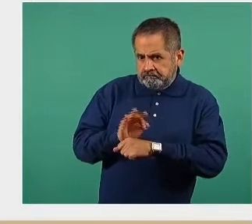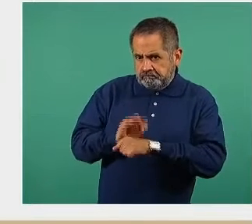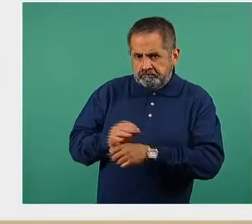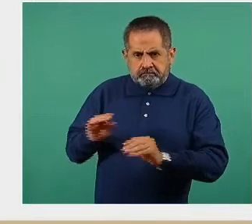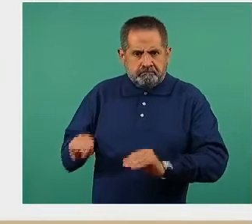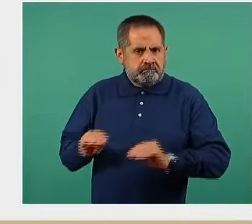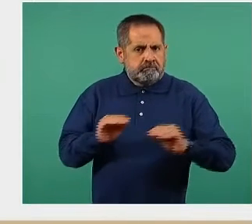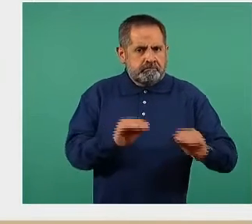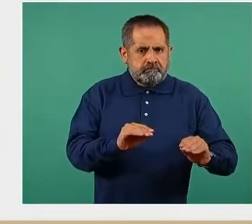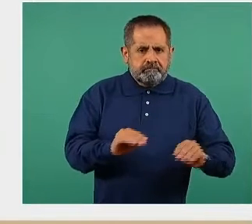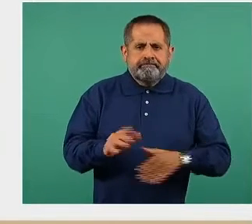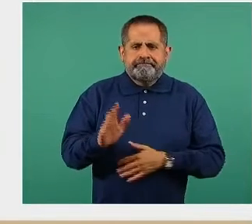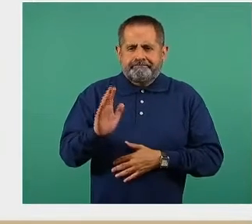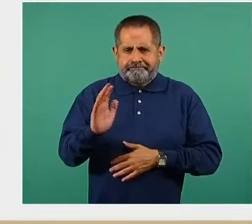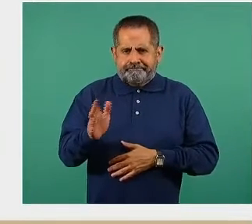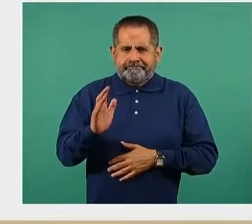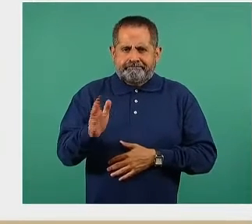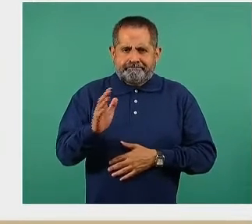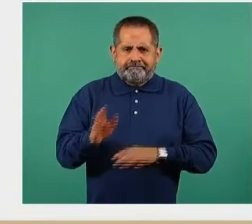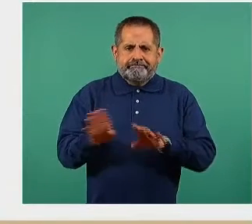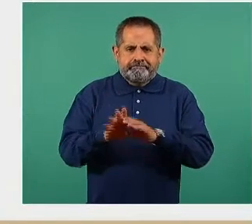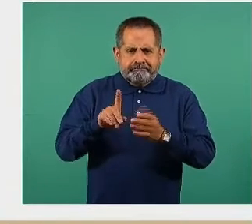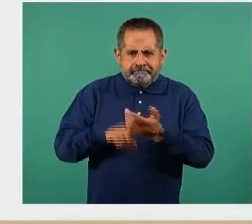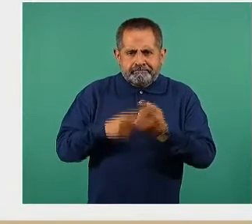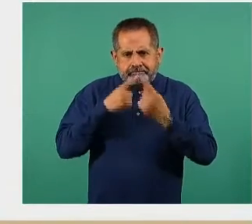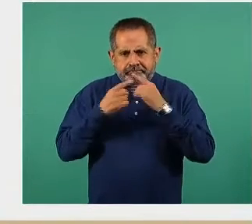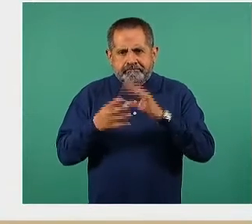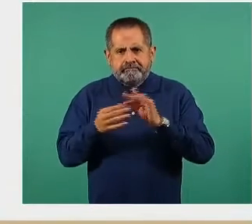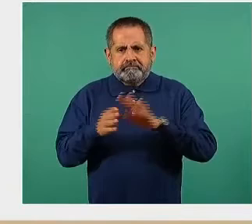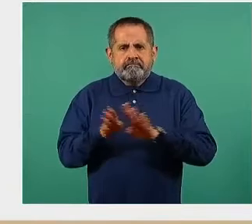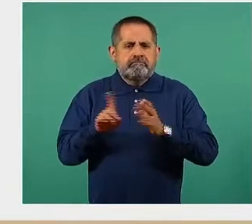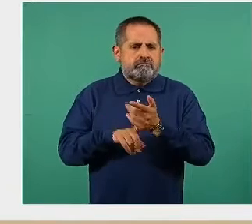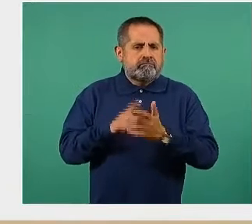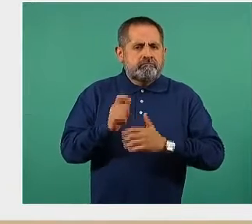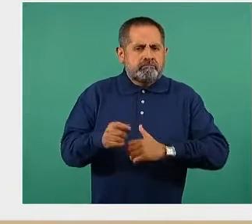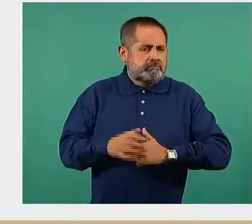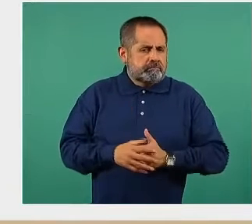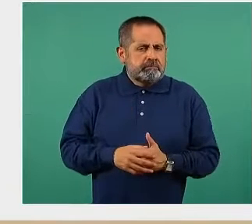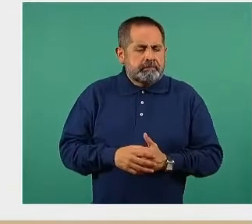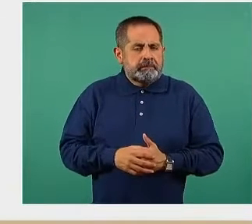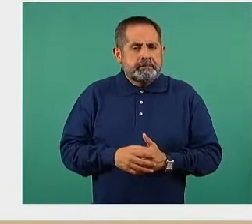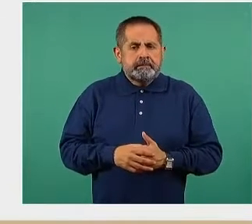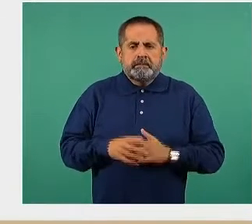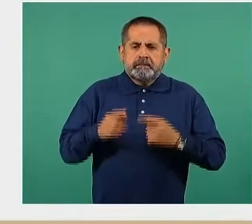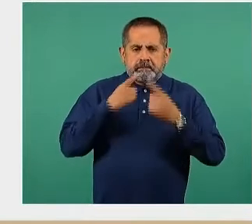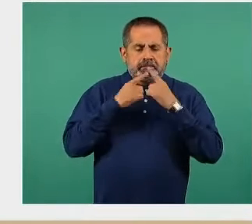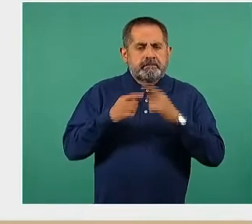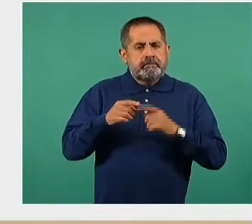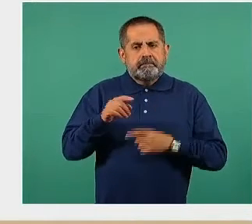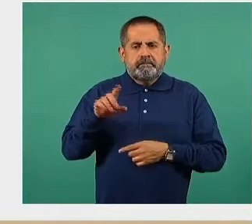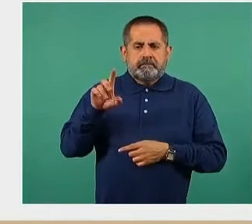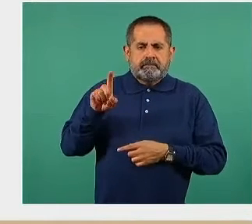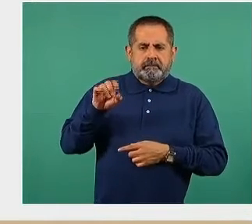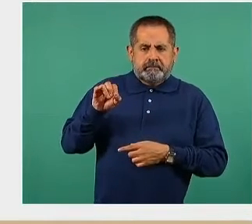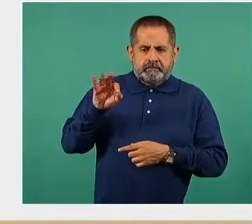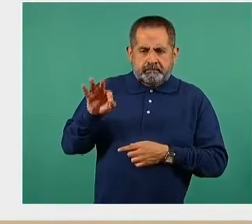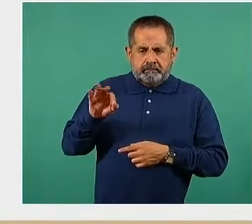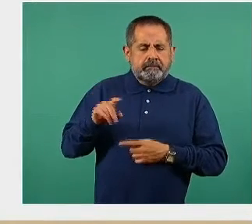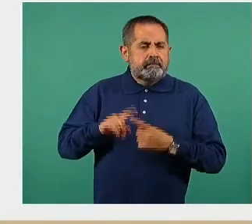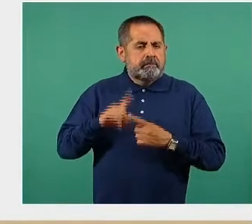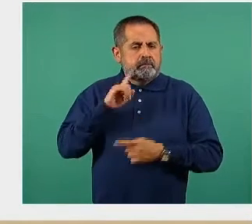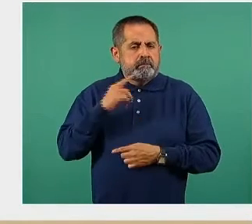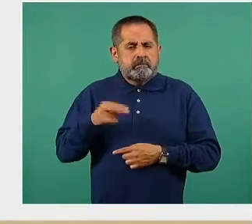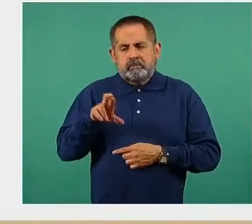en los centros de vacunación. El sistema, la persona titular del Sistema Nacional DIF, nuestra querida amiga Rocío